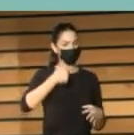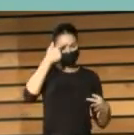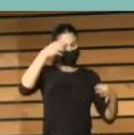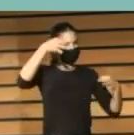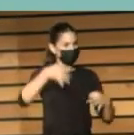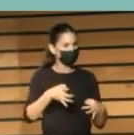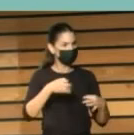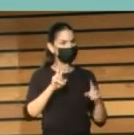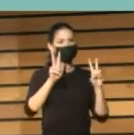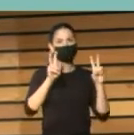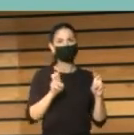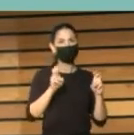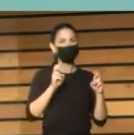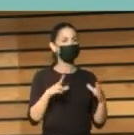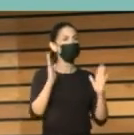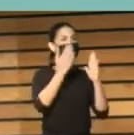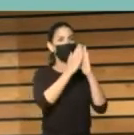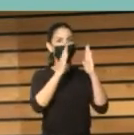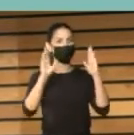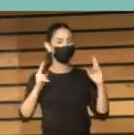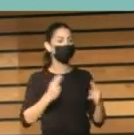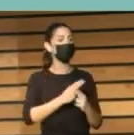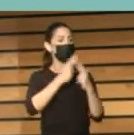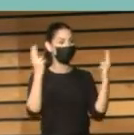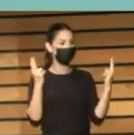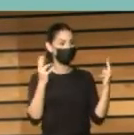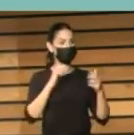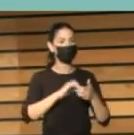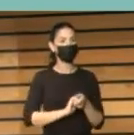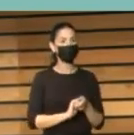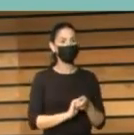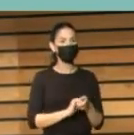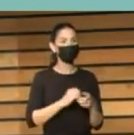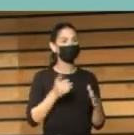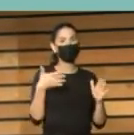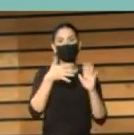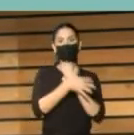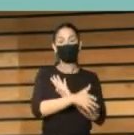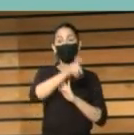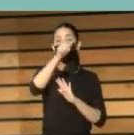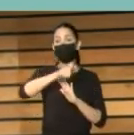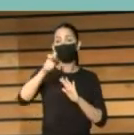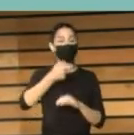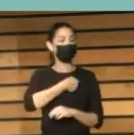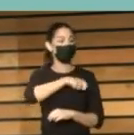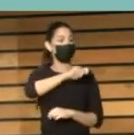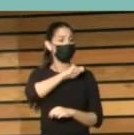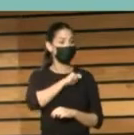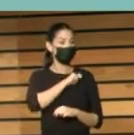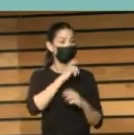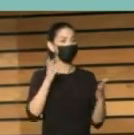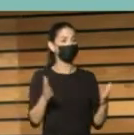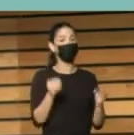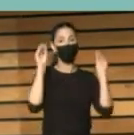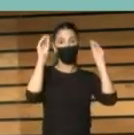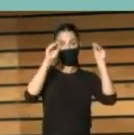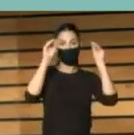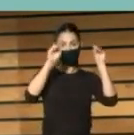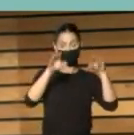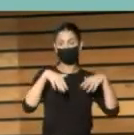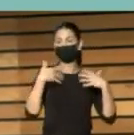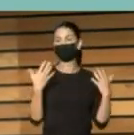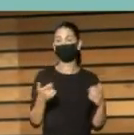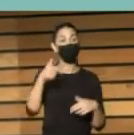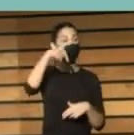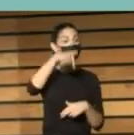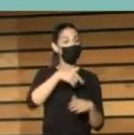bibliotecas públicas pasa necesariamente por la mejora de los profesionales que trabajan en ellos, por la mejora de su formación. Por este motivo, hoy